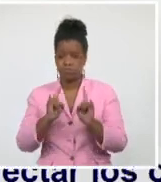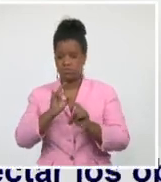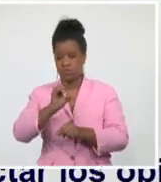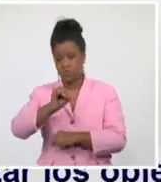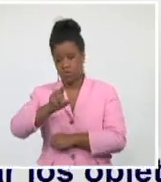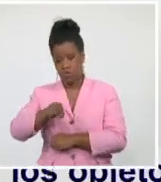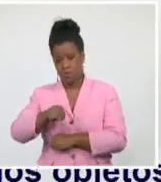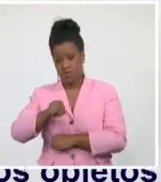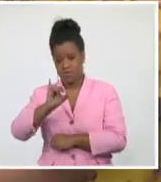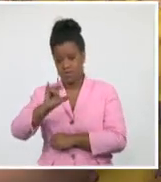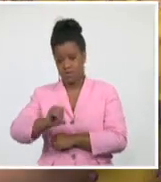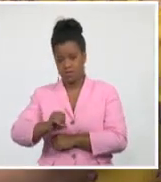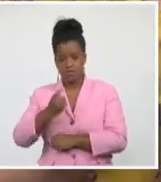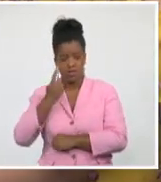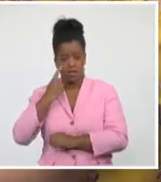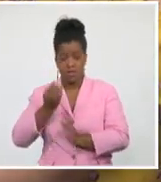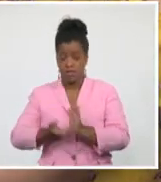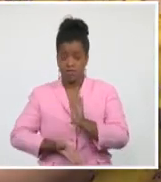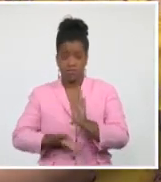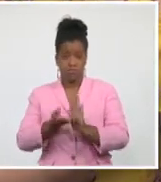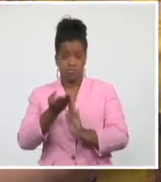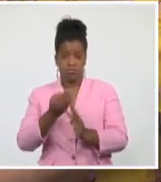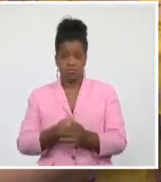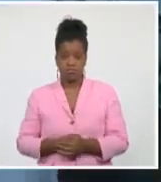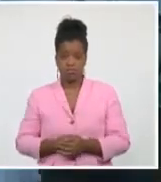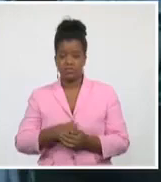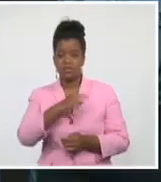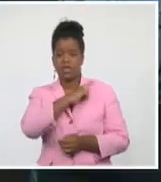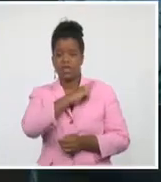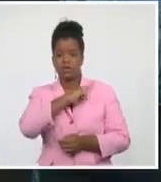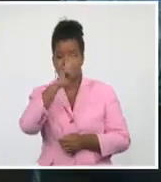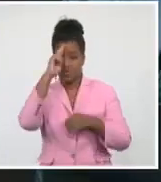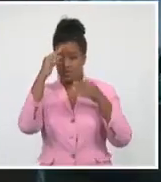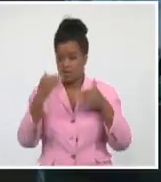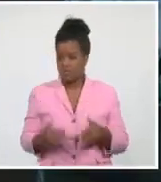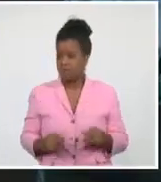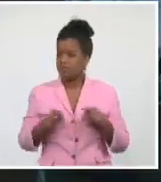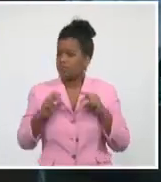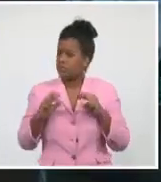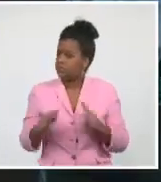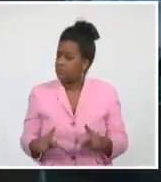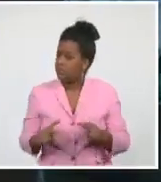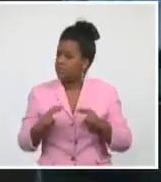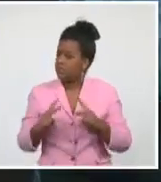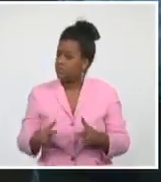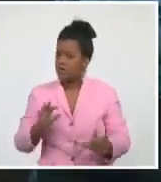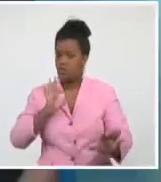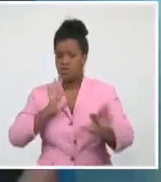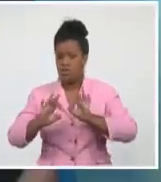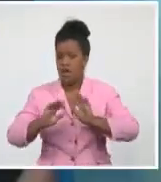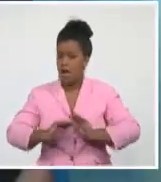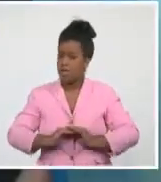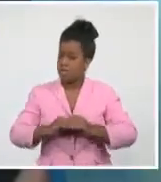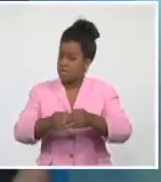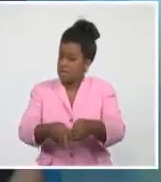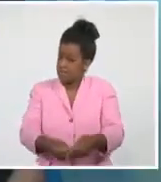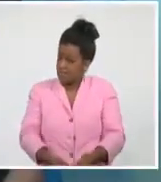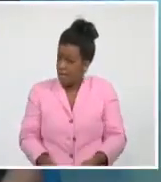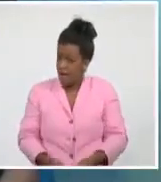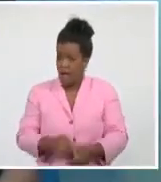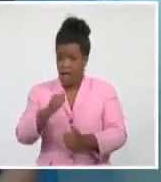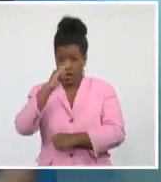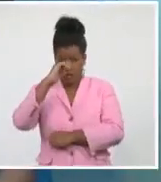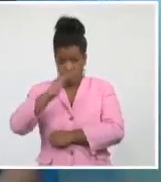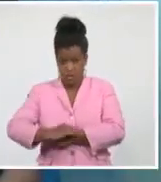muy elevada. Las autoridades sanitarias reiteran el cuidado a las personas vulnerables, entre ellos los menores de 20